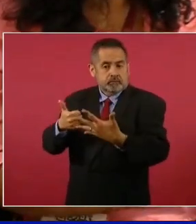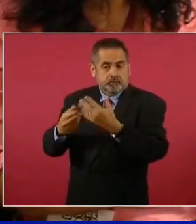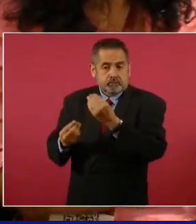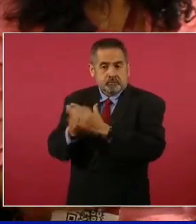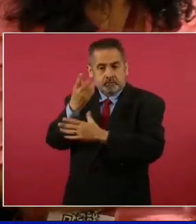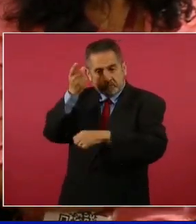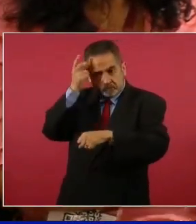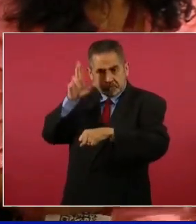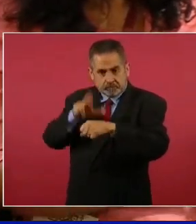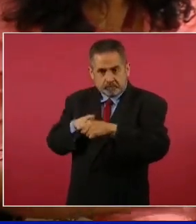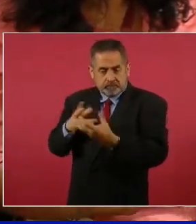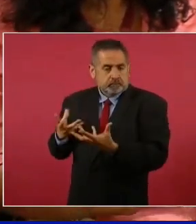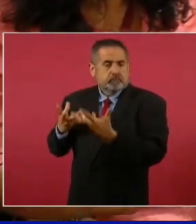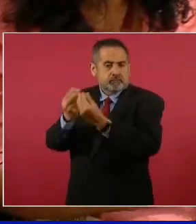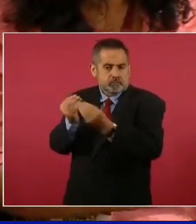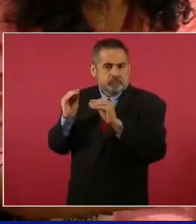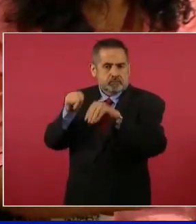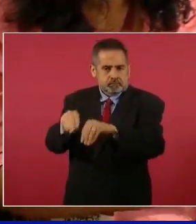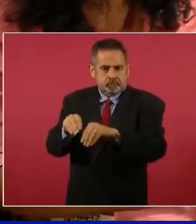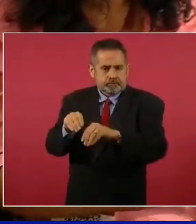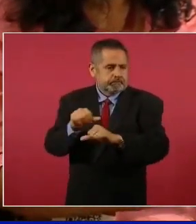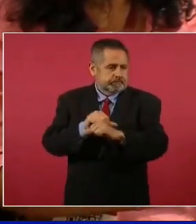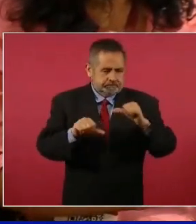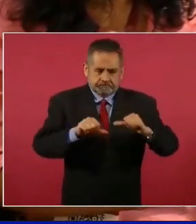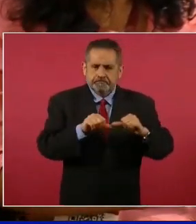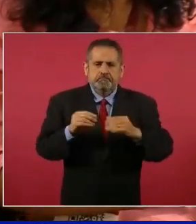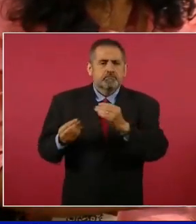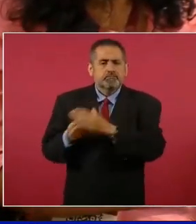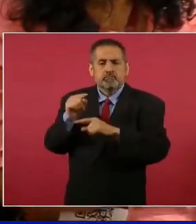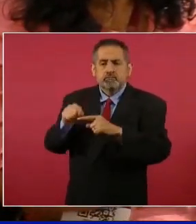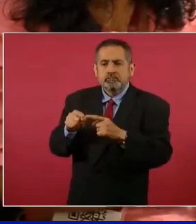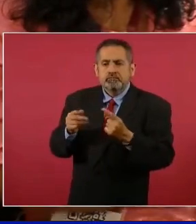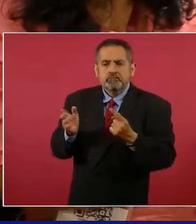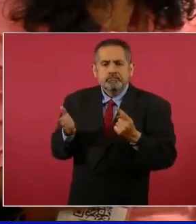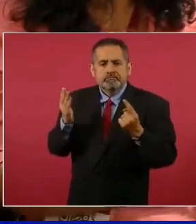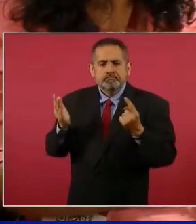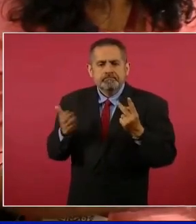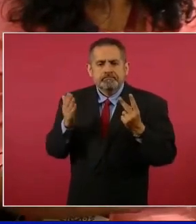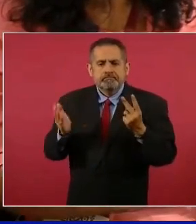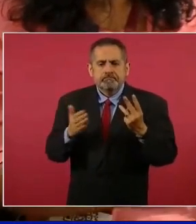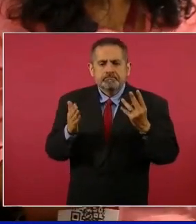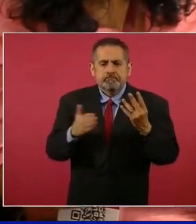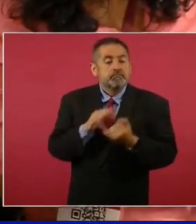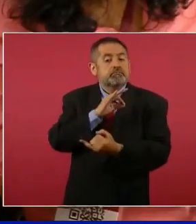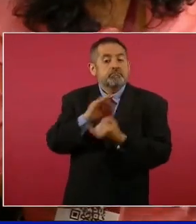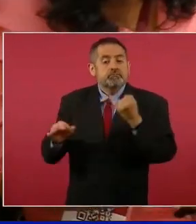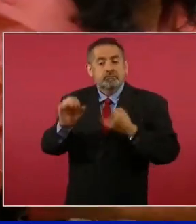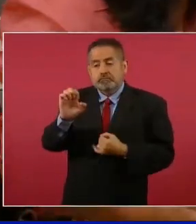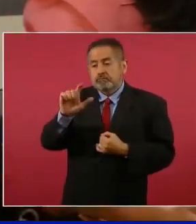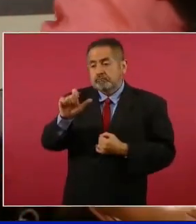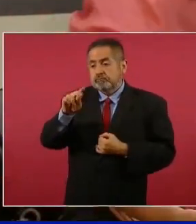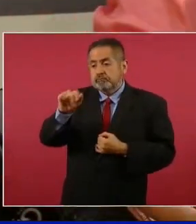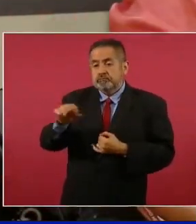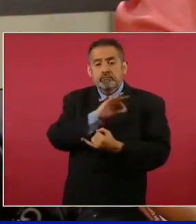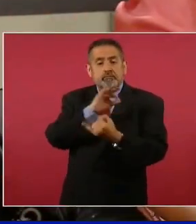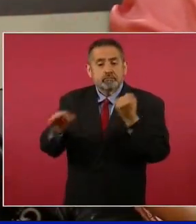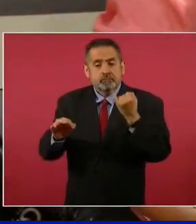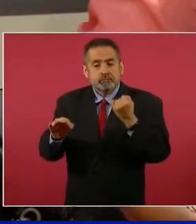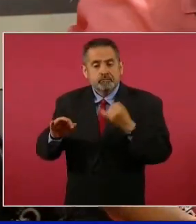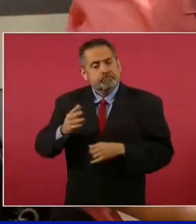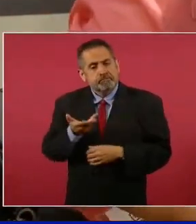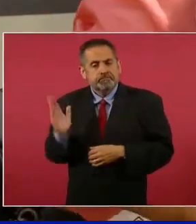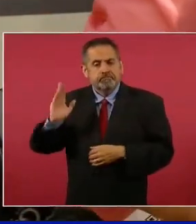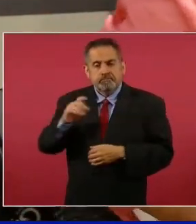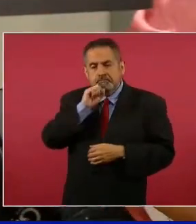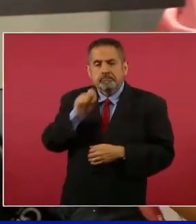que fueron entrando, que entraron a sustituir a estos otros, han ido saliendo. La última que quedaba era Elena Burns en